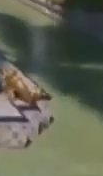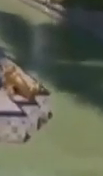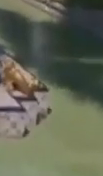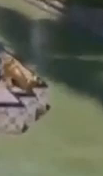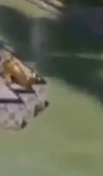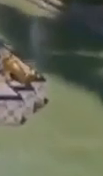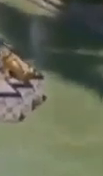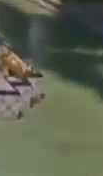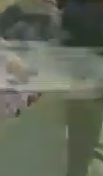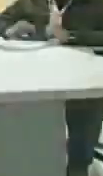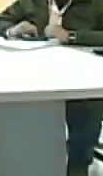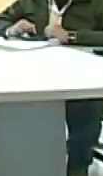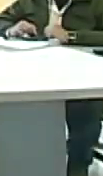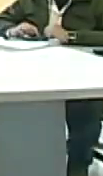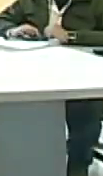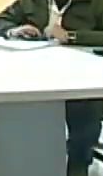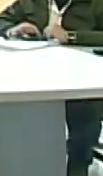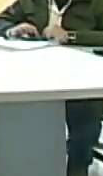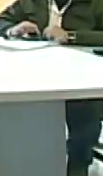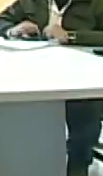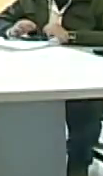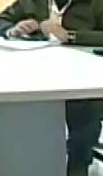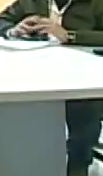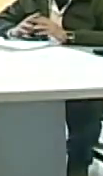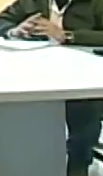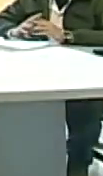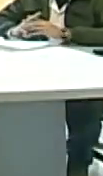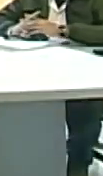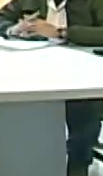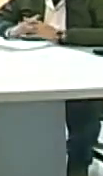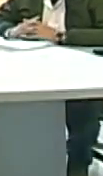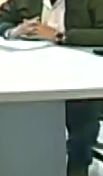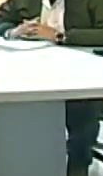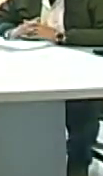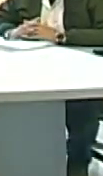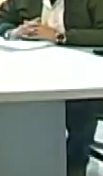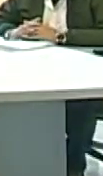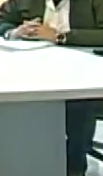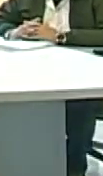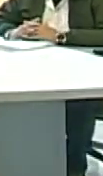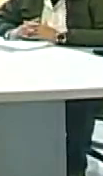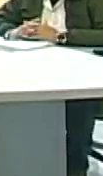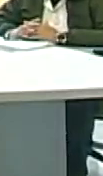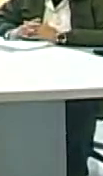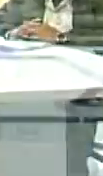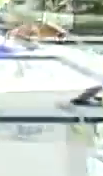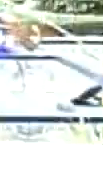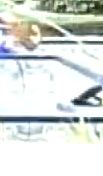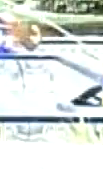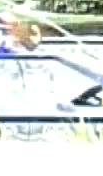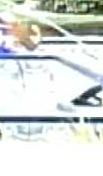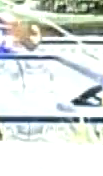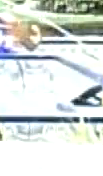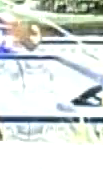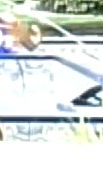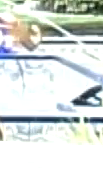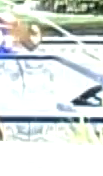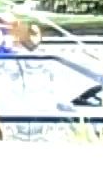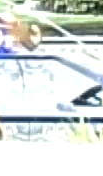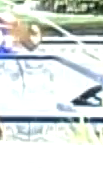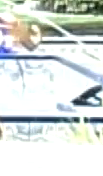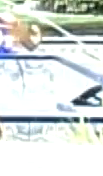Siempre, siempre, siempre, actividad, siempre el trabajo, trabajo y más trabajo,